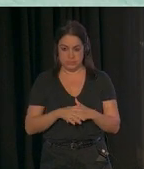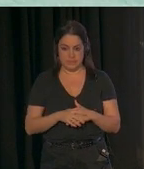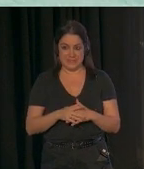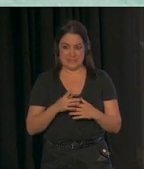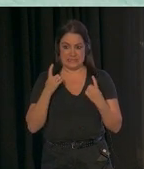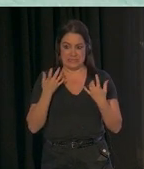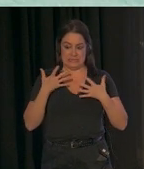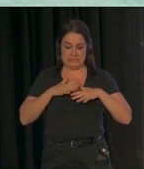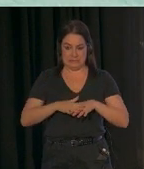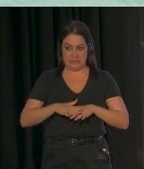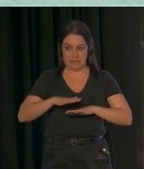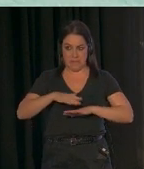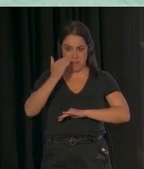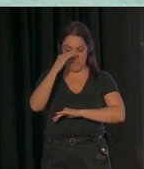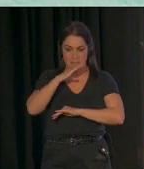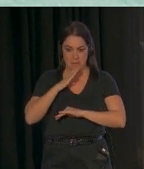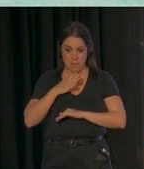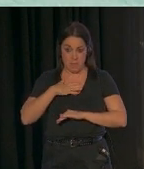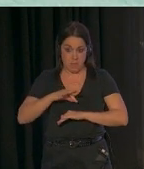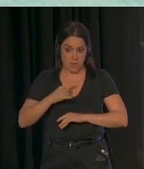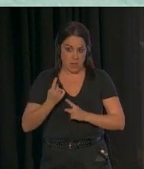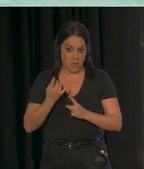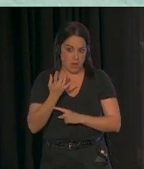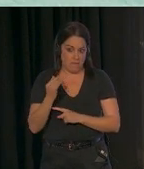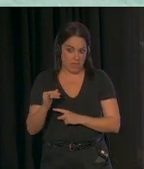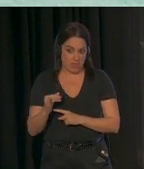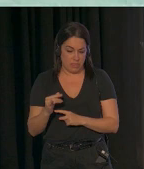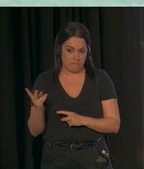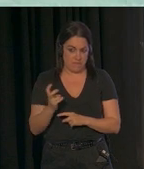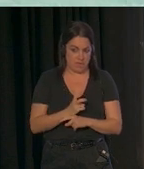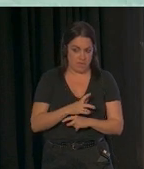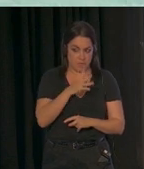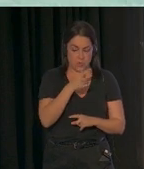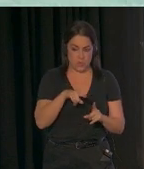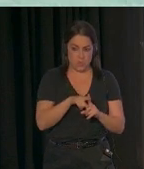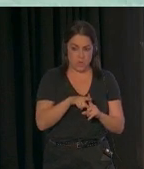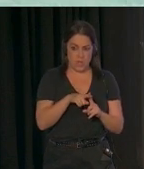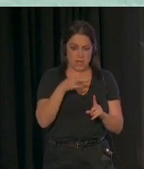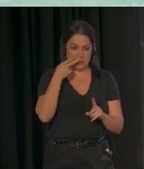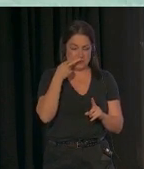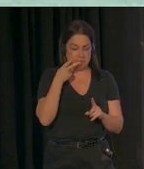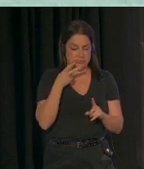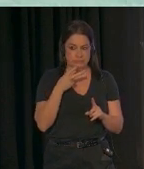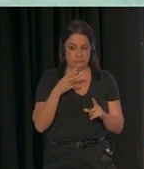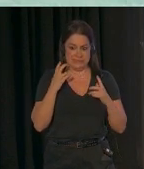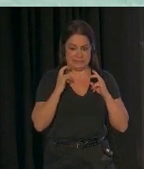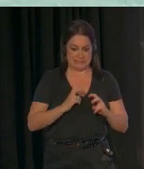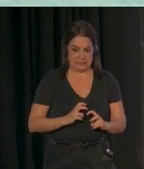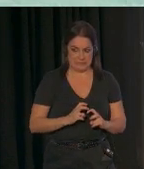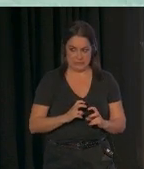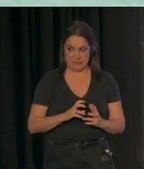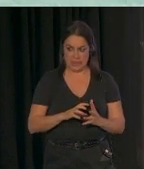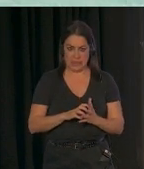Y para los padres, bueno, los padres a mejor, bueno, a veces vienen a IPATS porque están experimentando dificultades emocionales, estrés, incertidumbre.